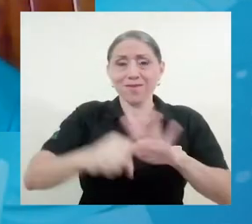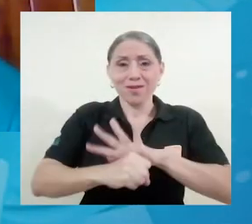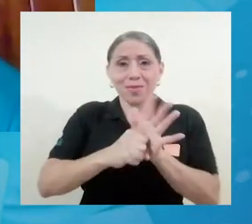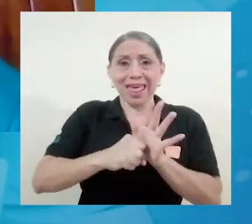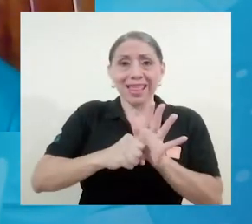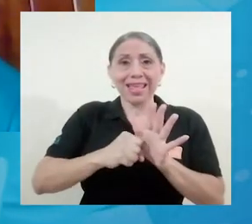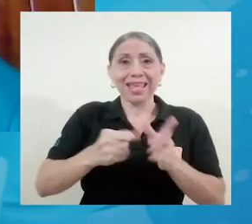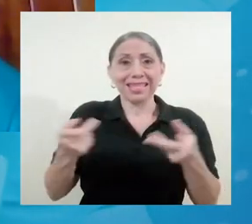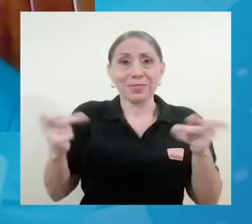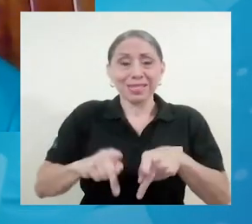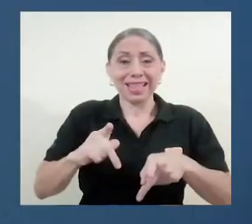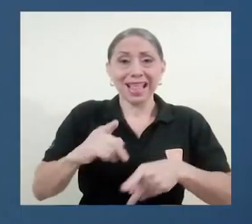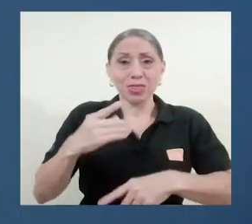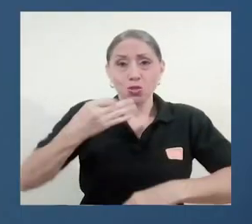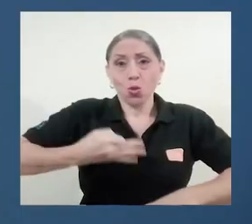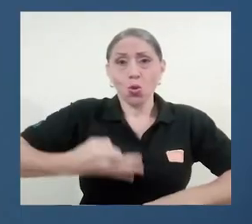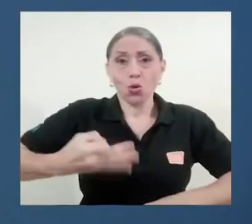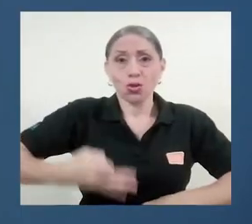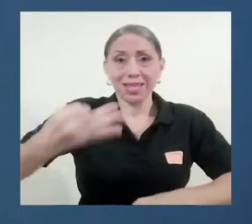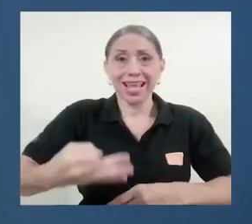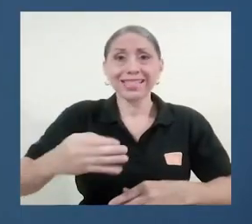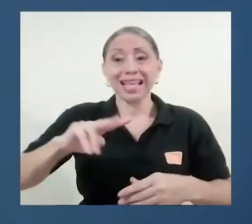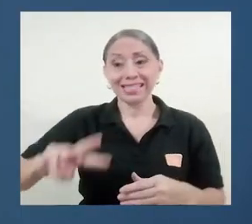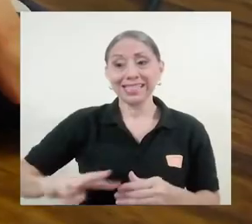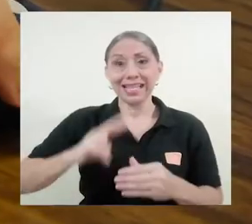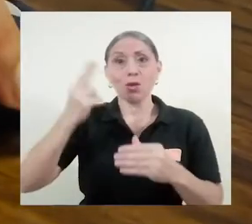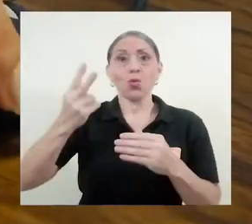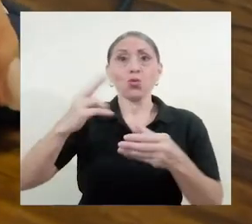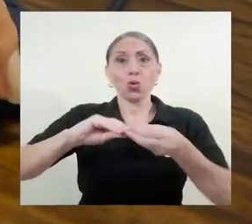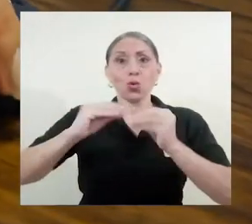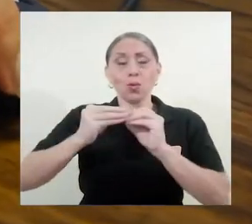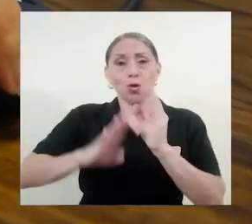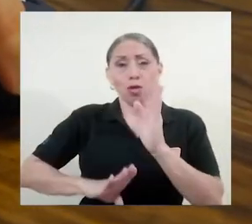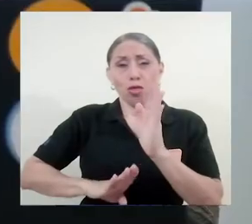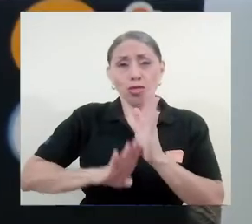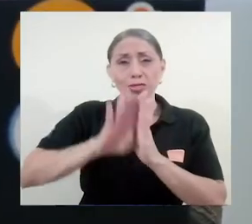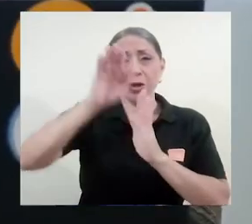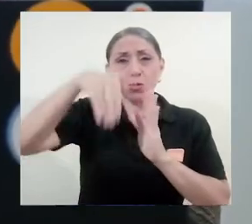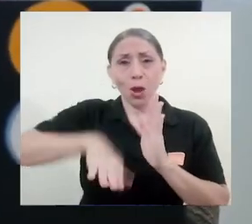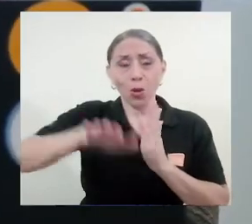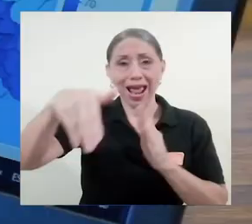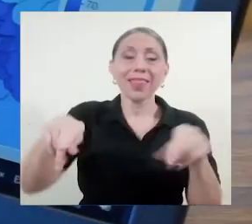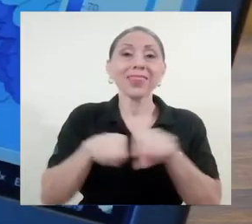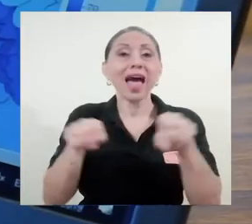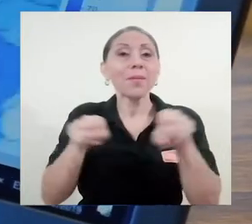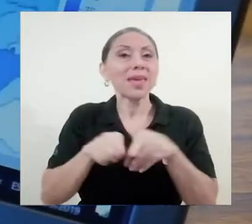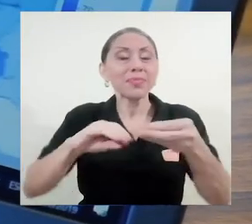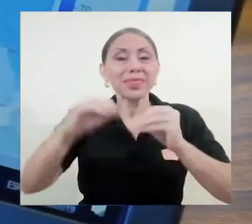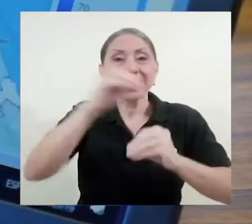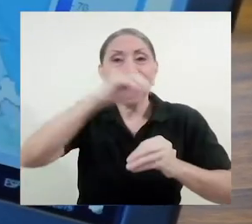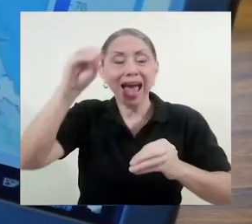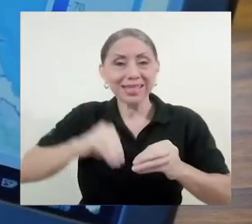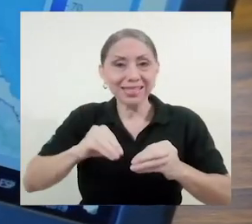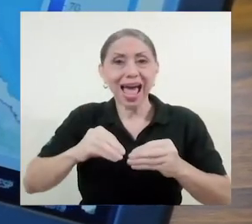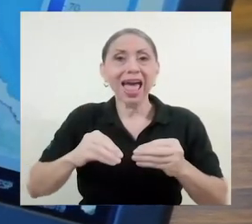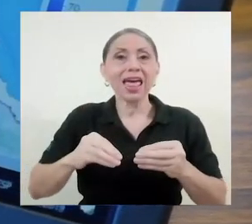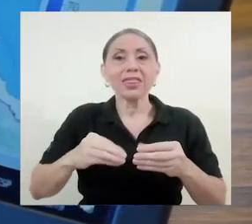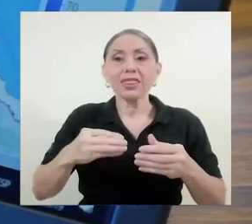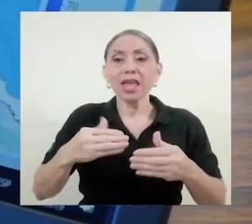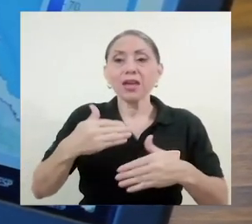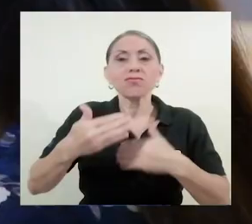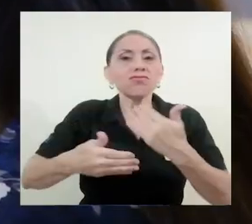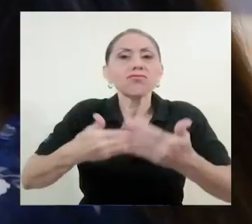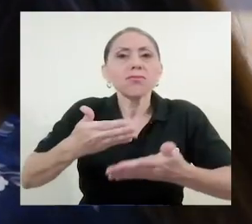que nos estamos enfrentando. También tenemos lo que es las estadísticas de la tasa de reproducibilidad, que es el R0,